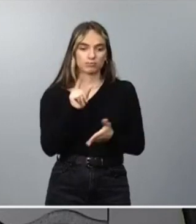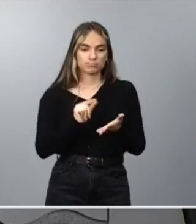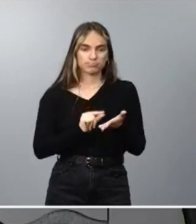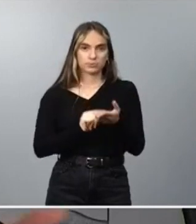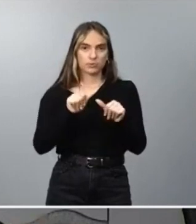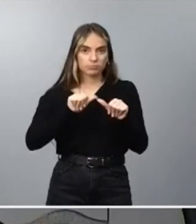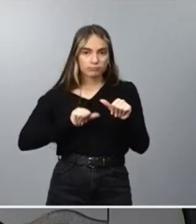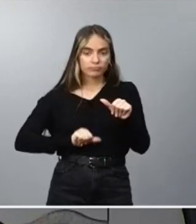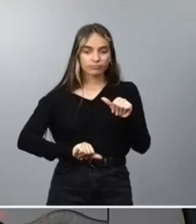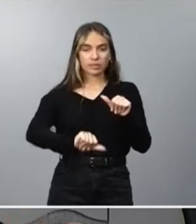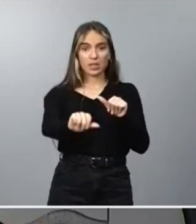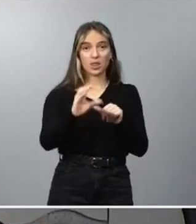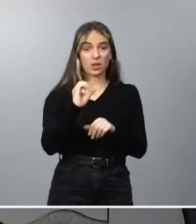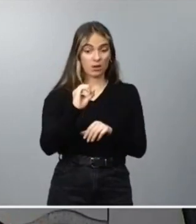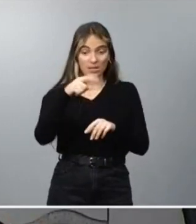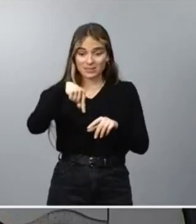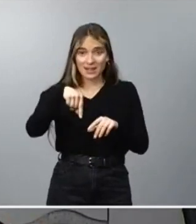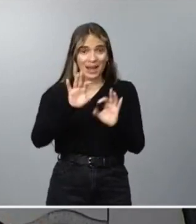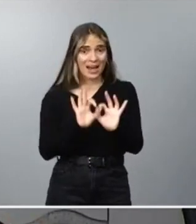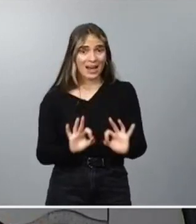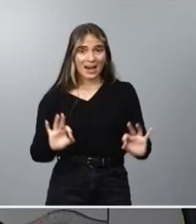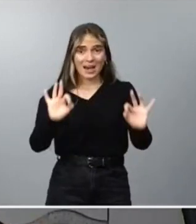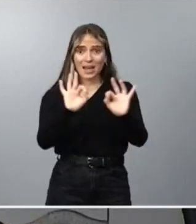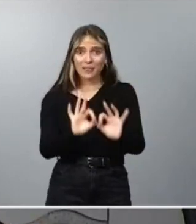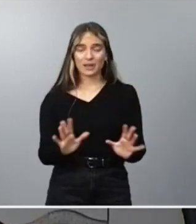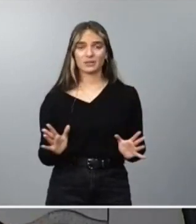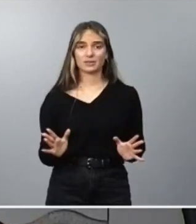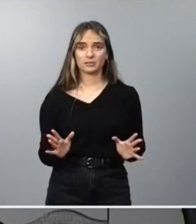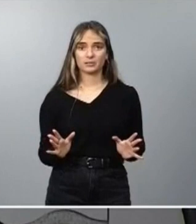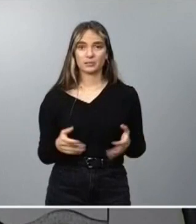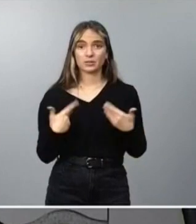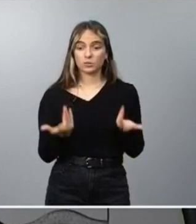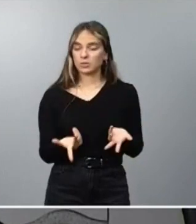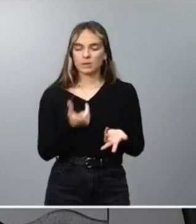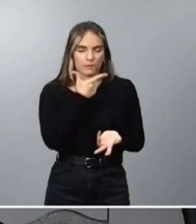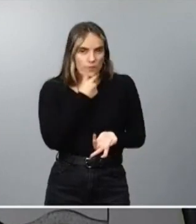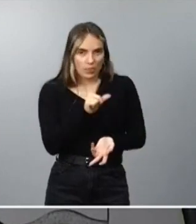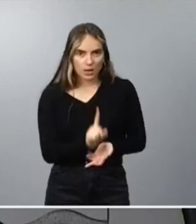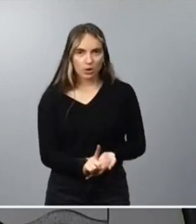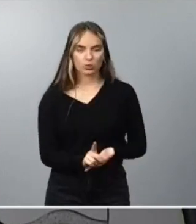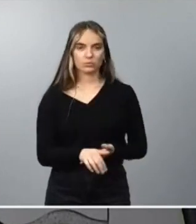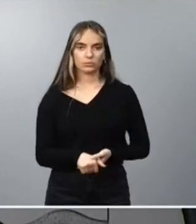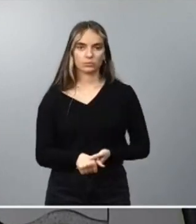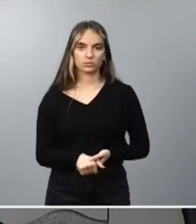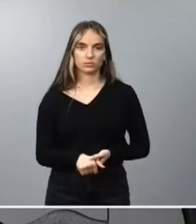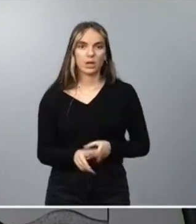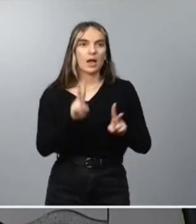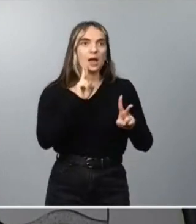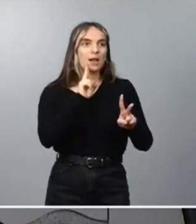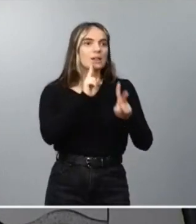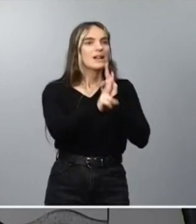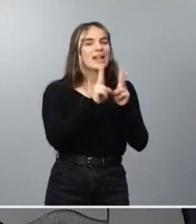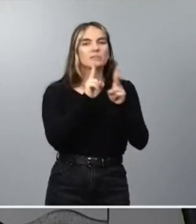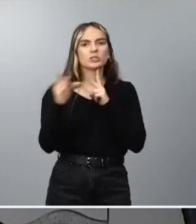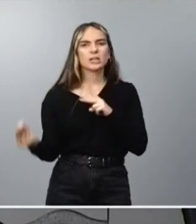igual a cero, donde no había nada en la Confederación Hidrográfica y no es tan sencillo el determinar las mejores actuaciones, el